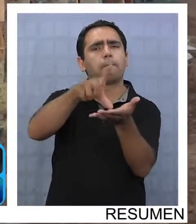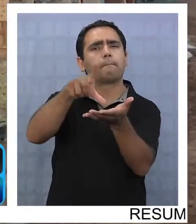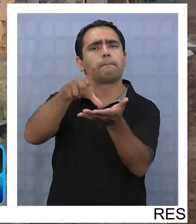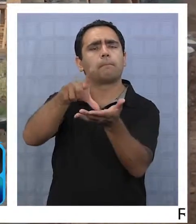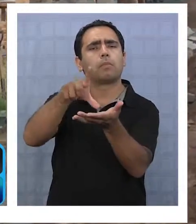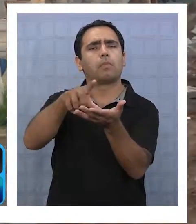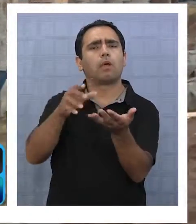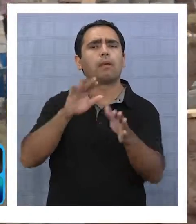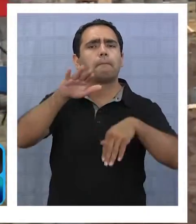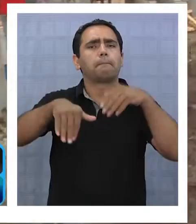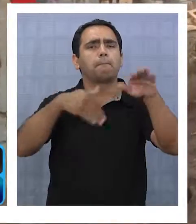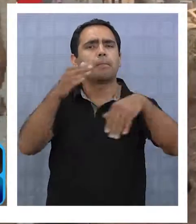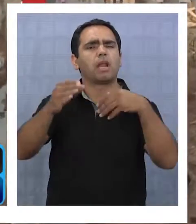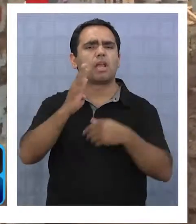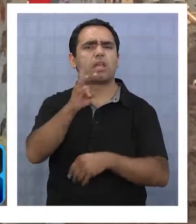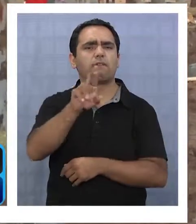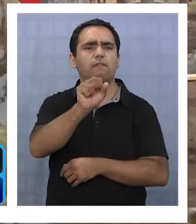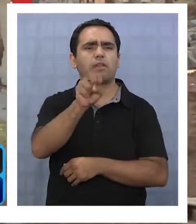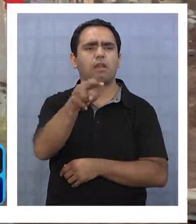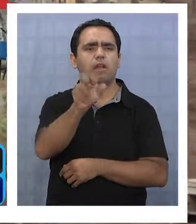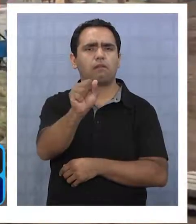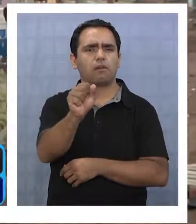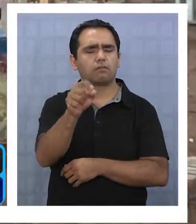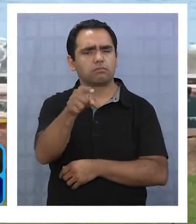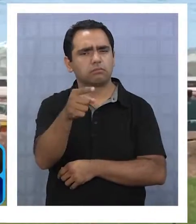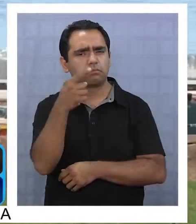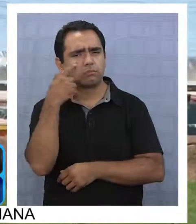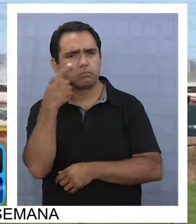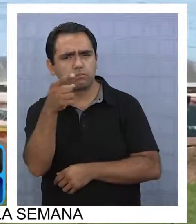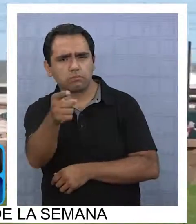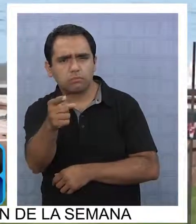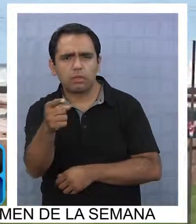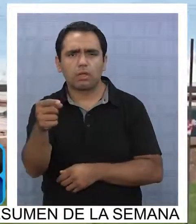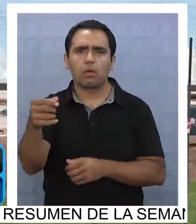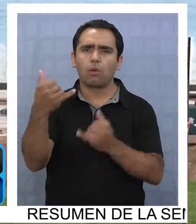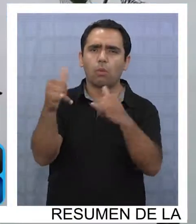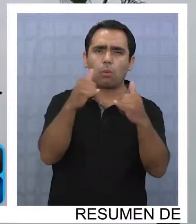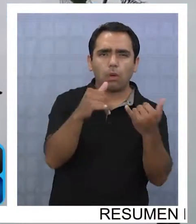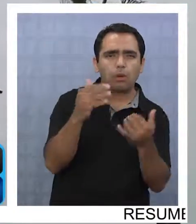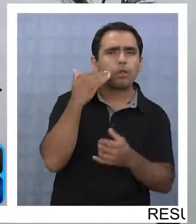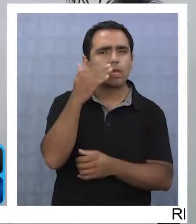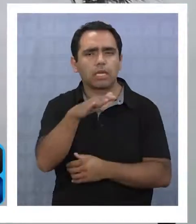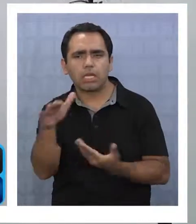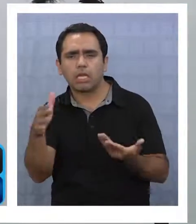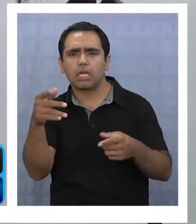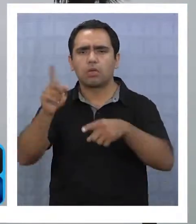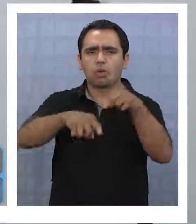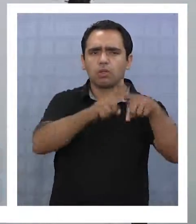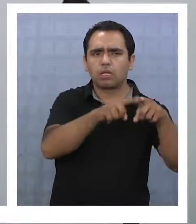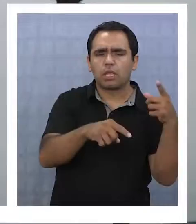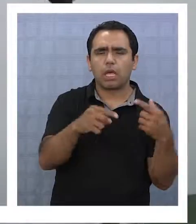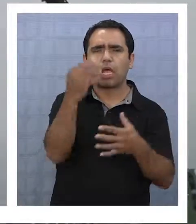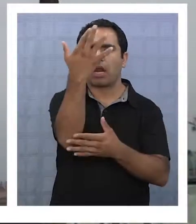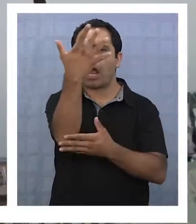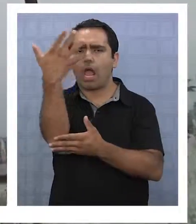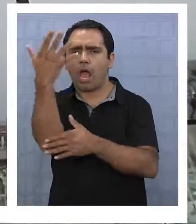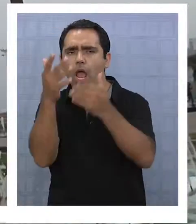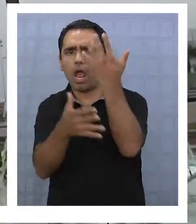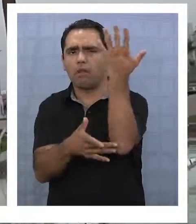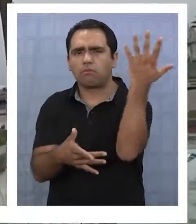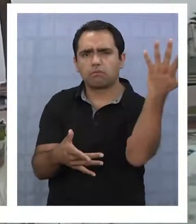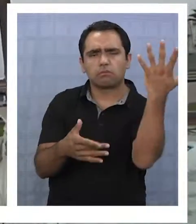sector de Playa Brava, lugar donde el movimiento de tierra, la instalación de juegos infantiles y el traslado de